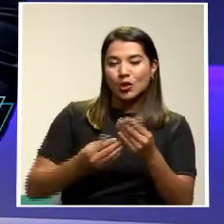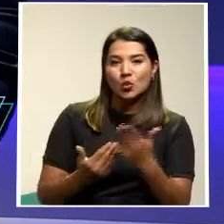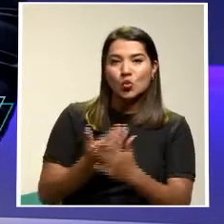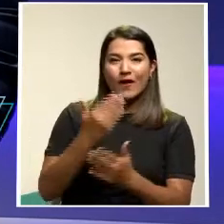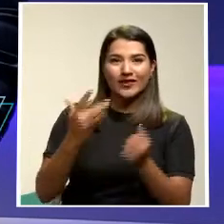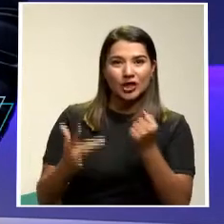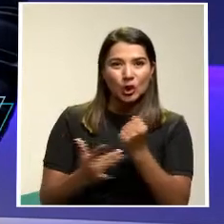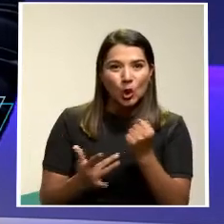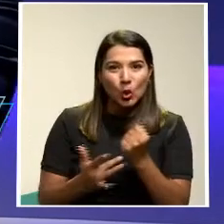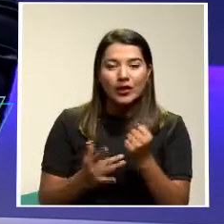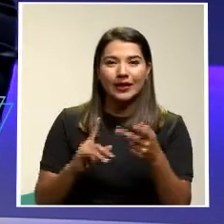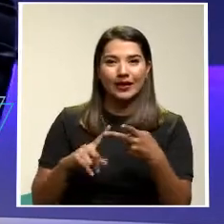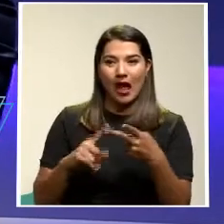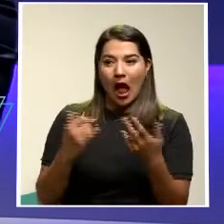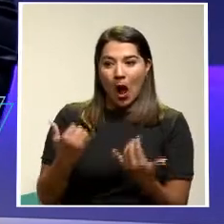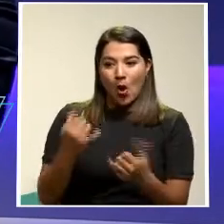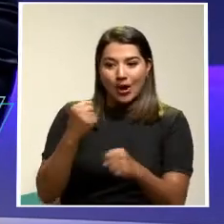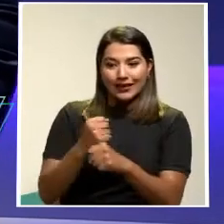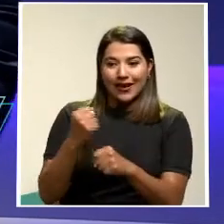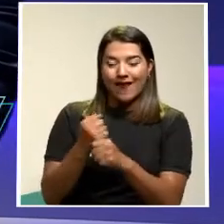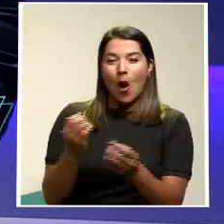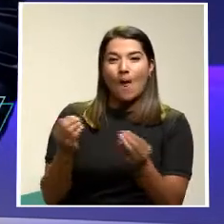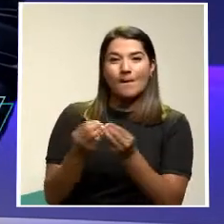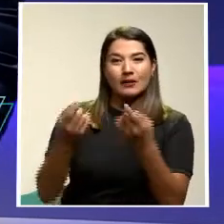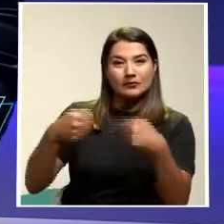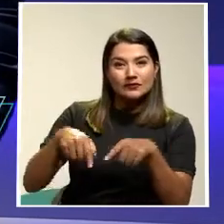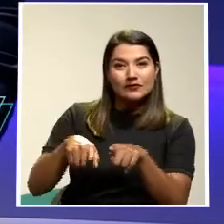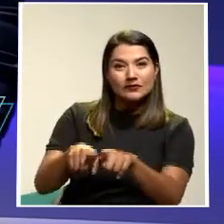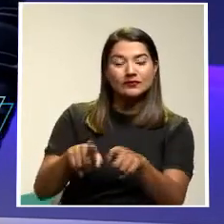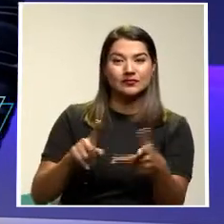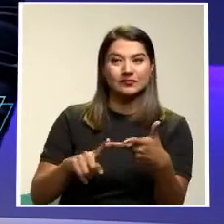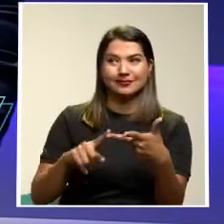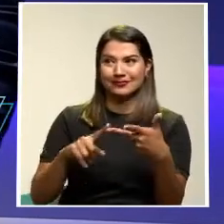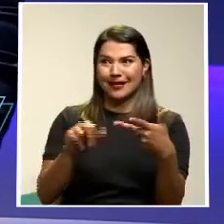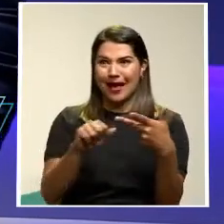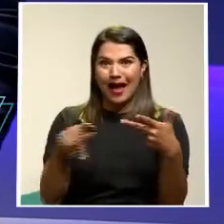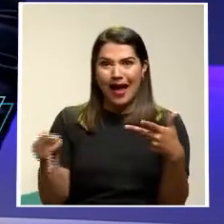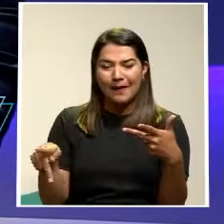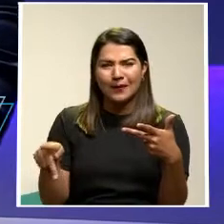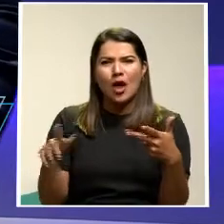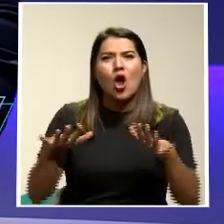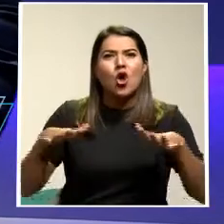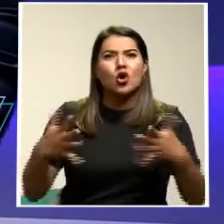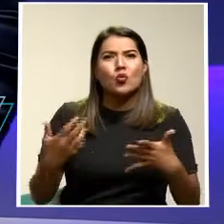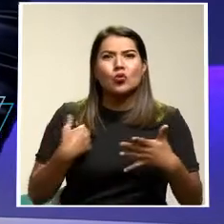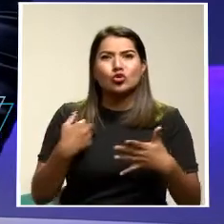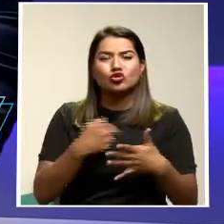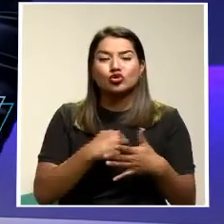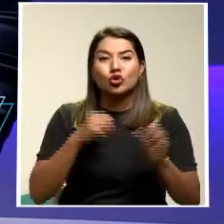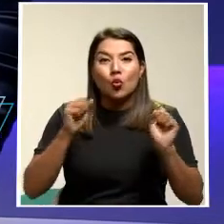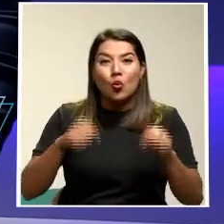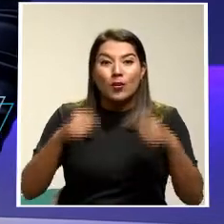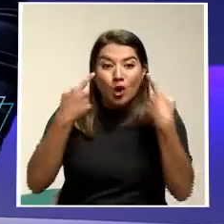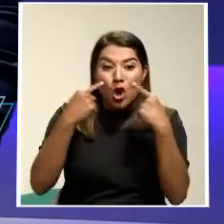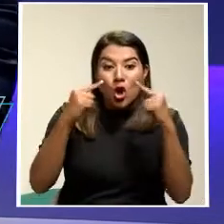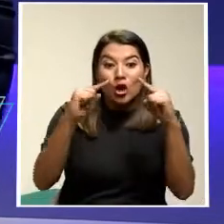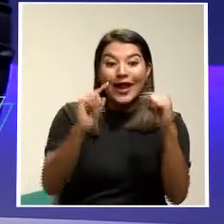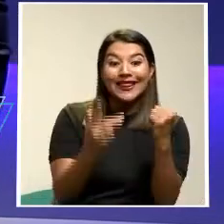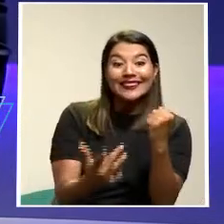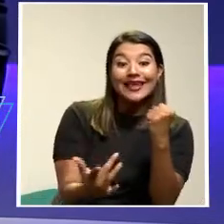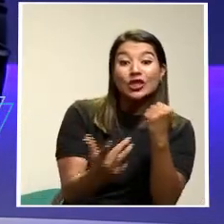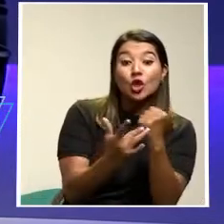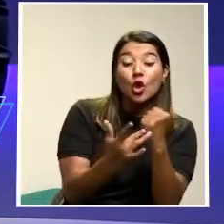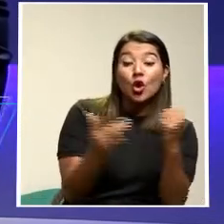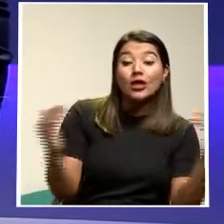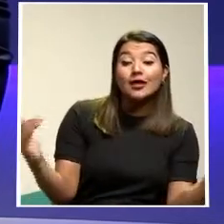Que se habla Que no es más que una revolución tecnológica Inclusive ¿Cómo la hacemos para equiparar Esas tecnologías Al acceso